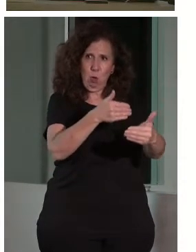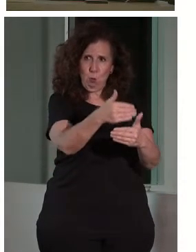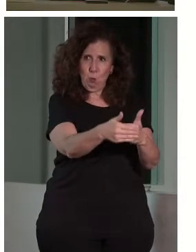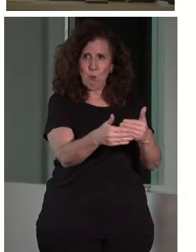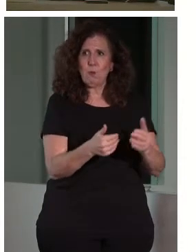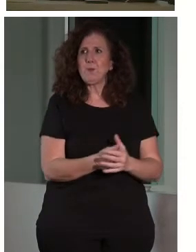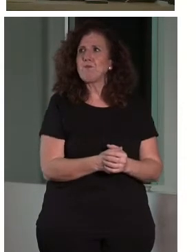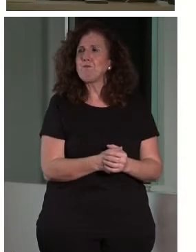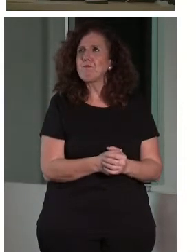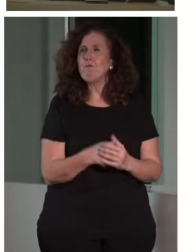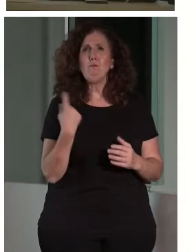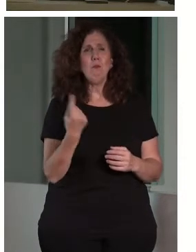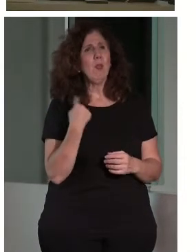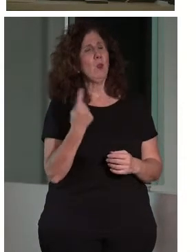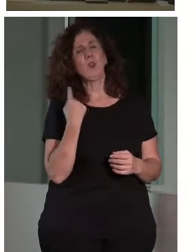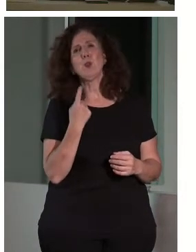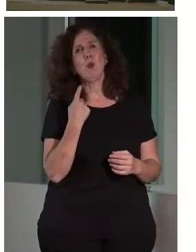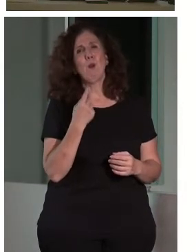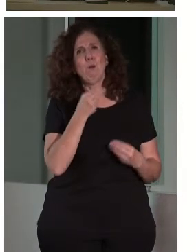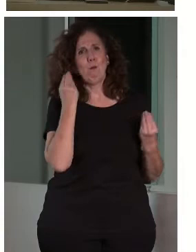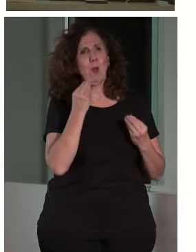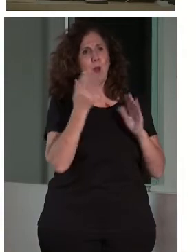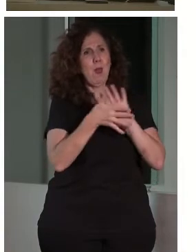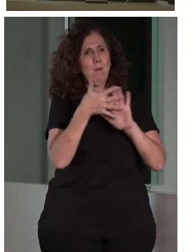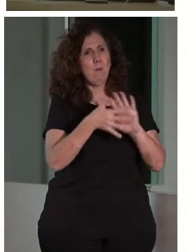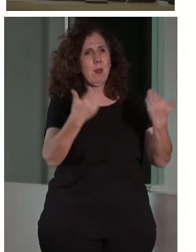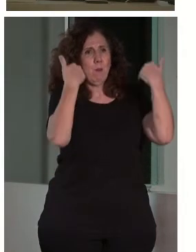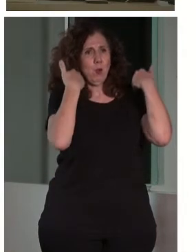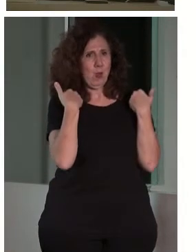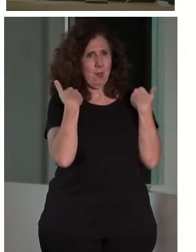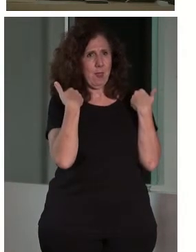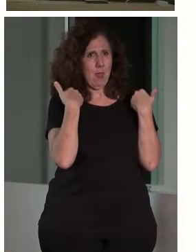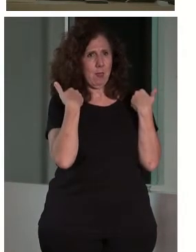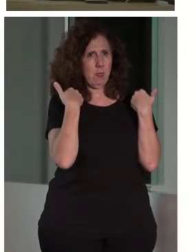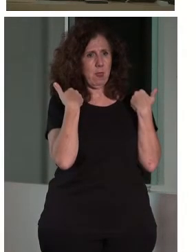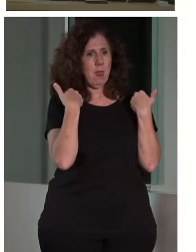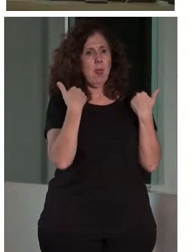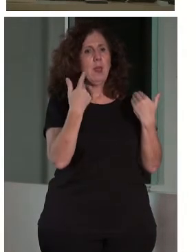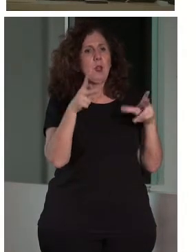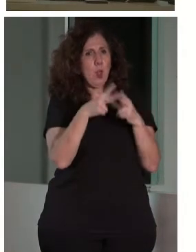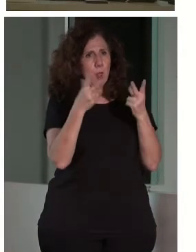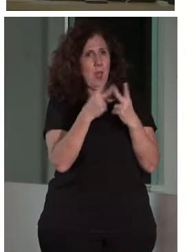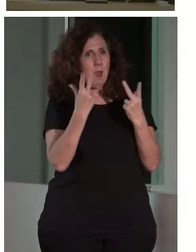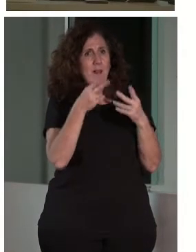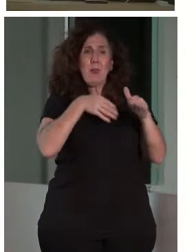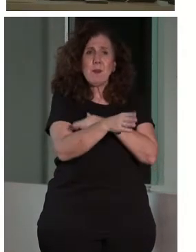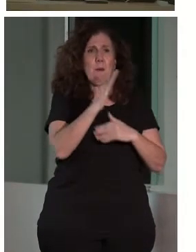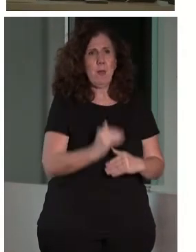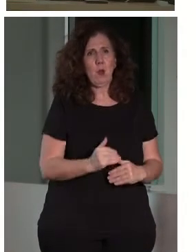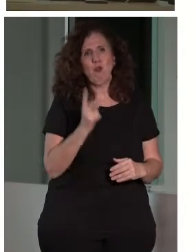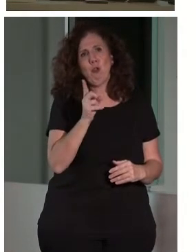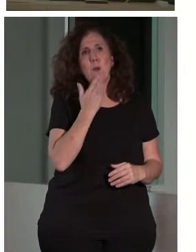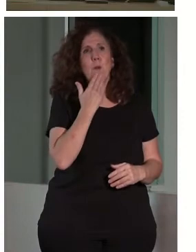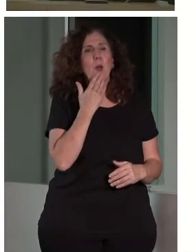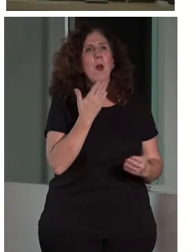Y nosotros preferimos hablar de responsabilidad social y diversidad que de accesibilidad. Cada vez hablamos menos de accesibilidad. Solo hablo de accesibilidad cuando pido una